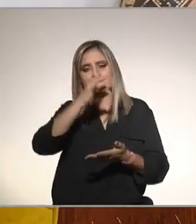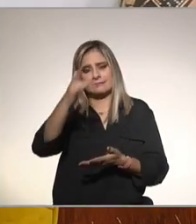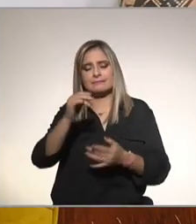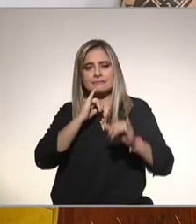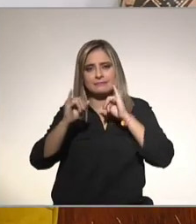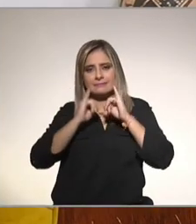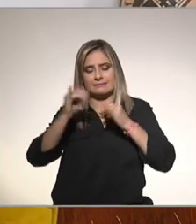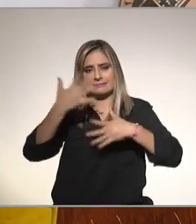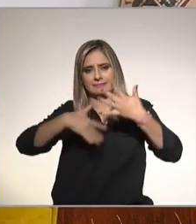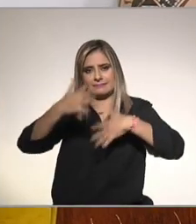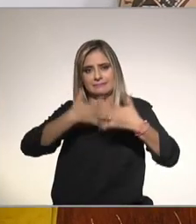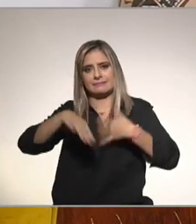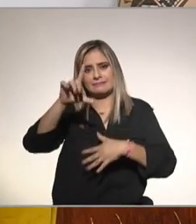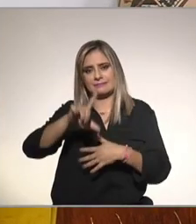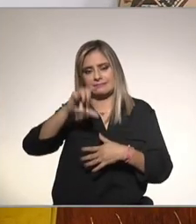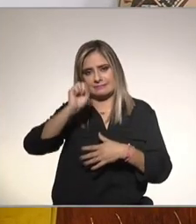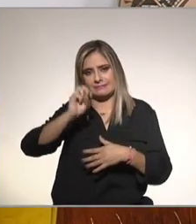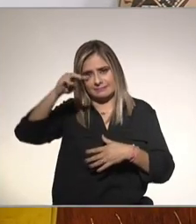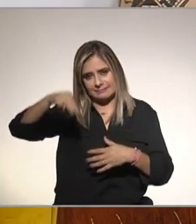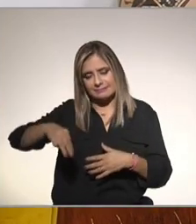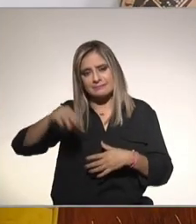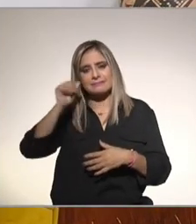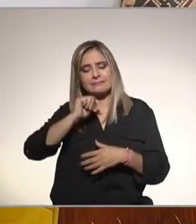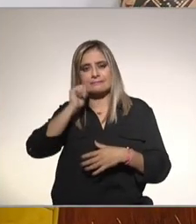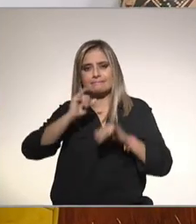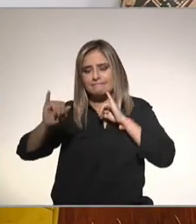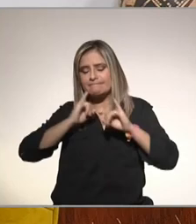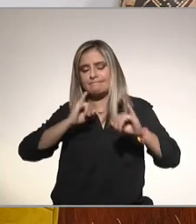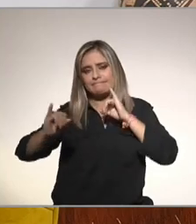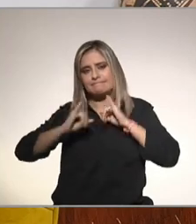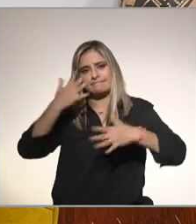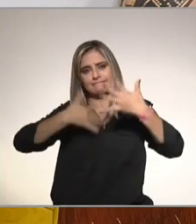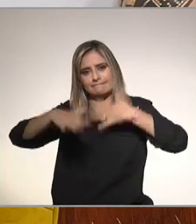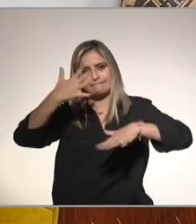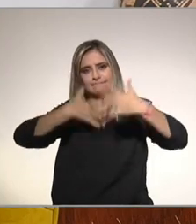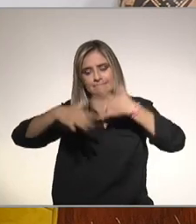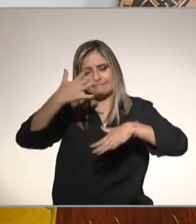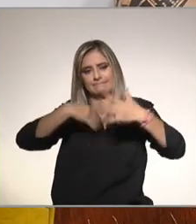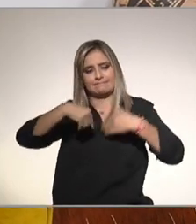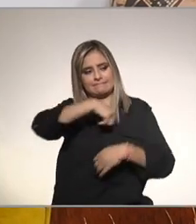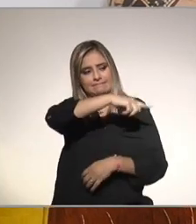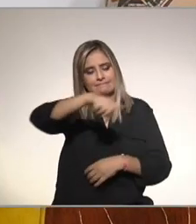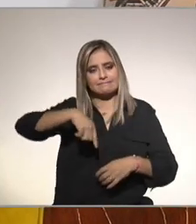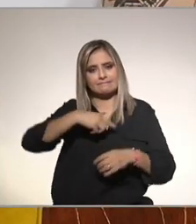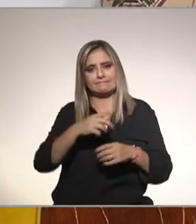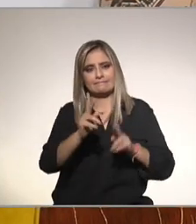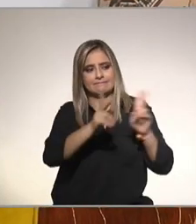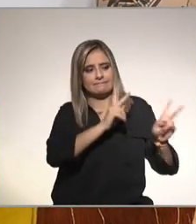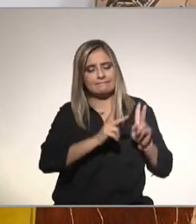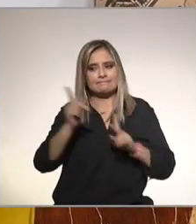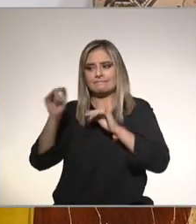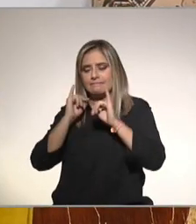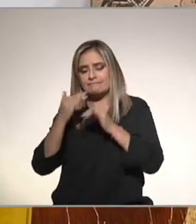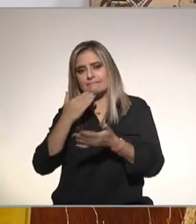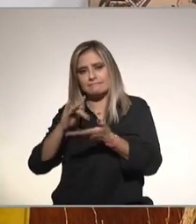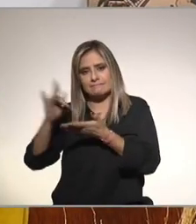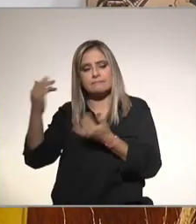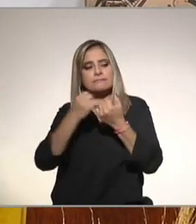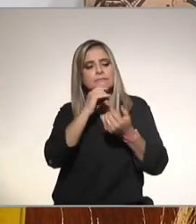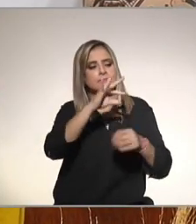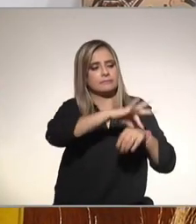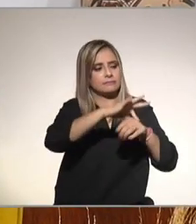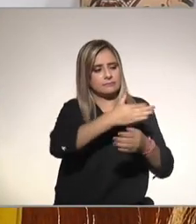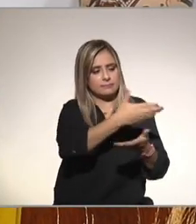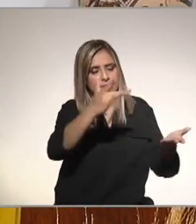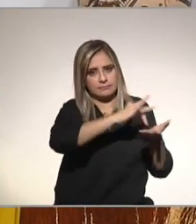a nuestros intérpretes de lengua de señas mexicanas que están al pie del cañón siempre traduciendo lo que estamos diciendo nosotros y quiero dar las gracias doctores por